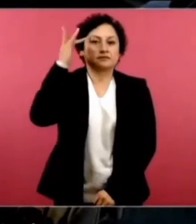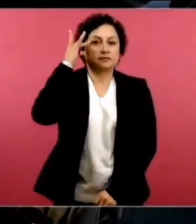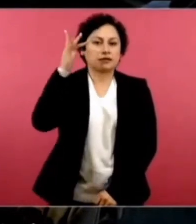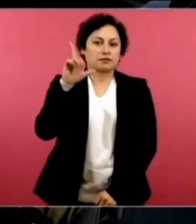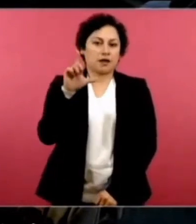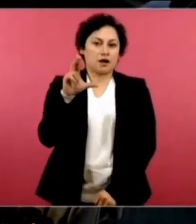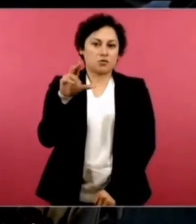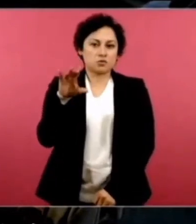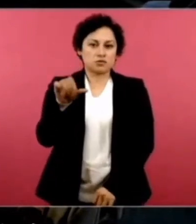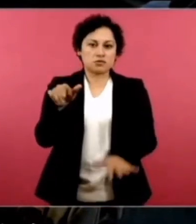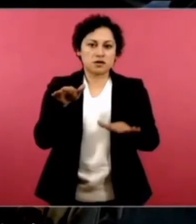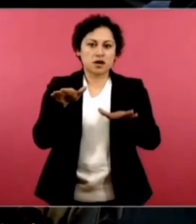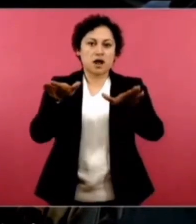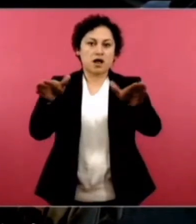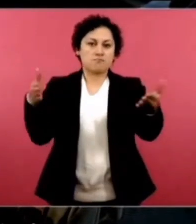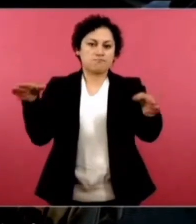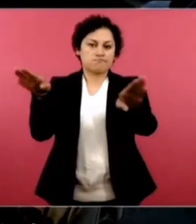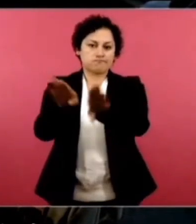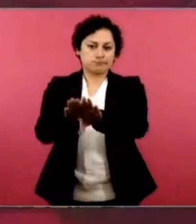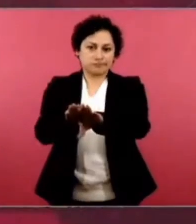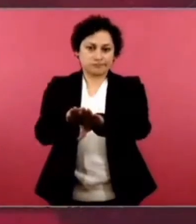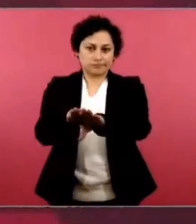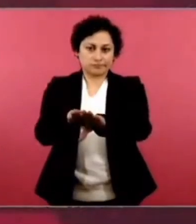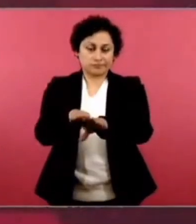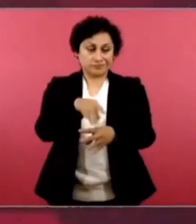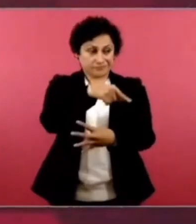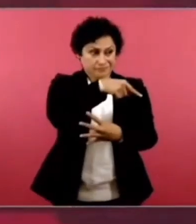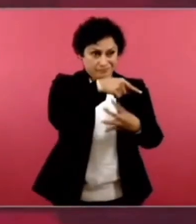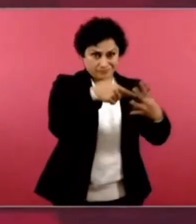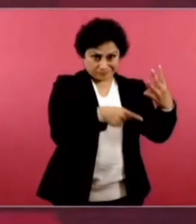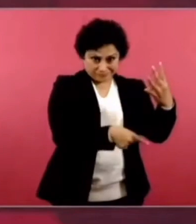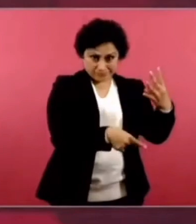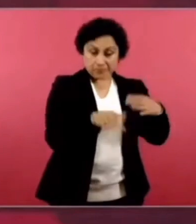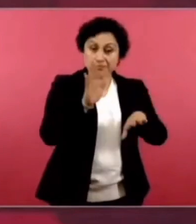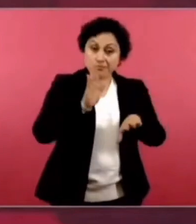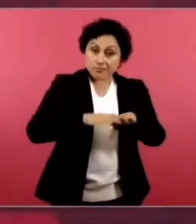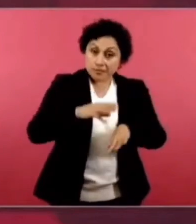Todo eso, más 300 mil millones,